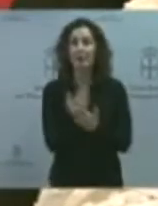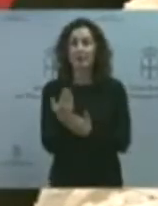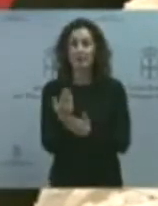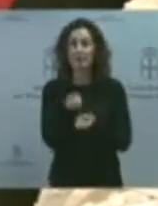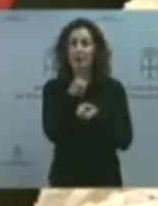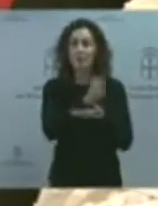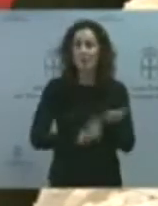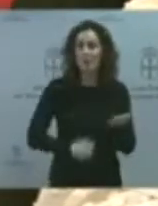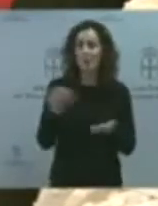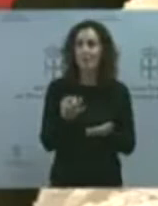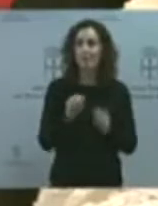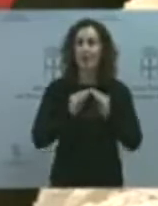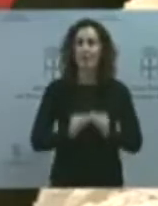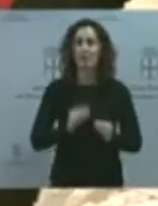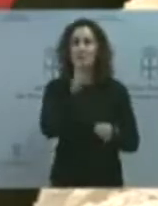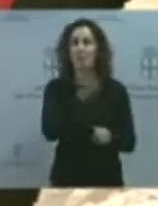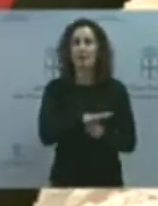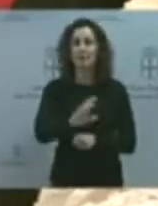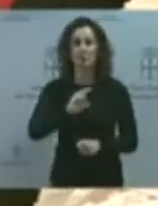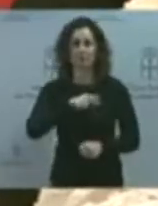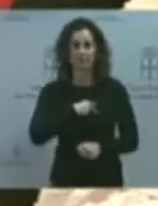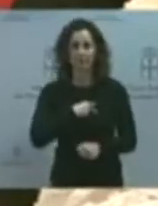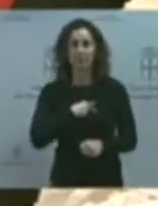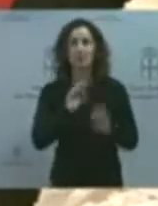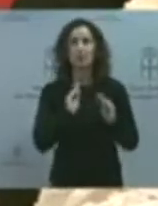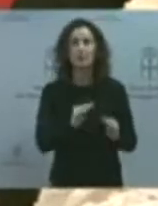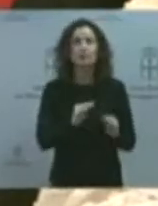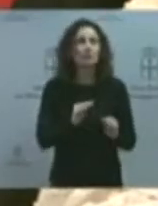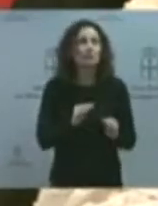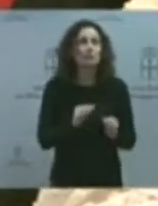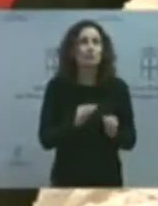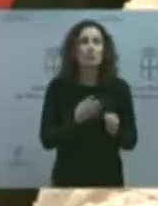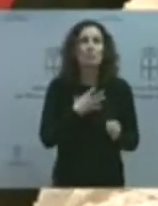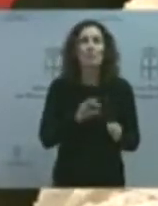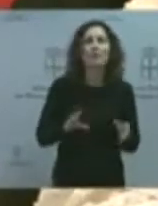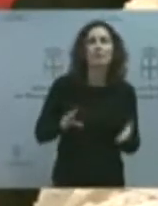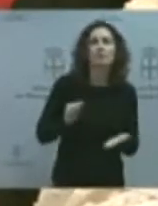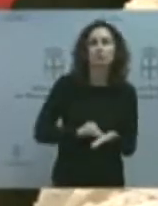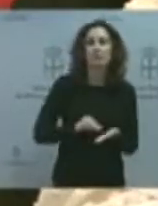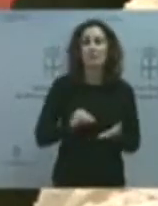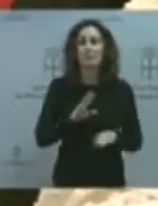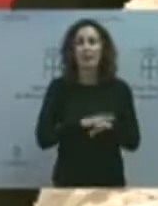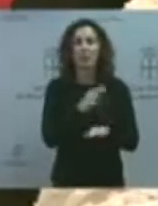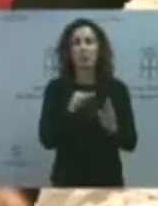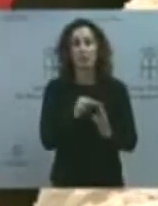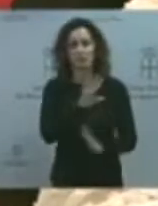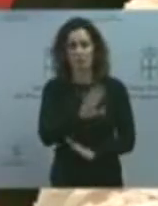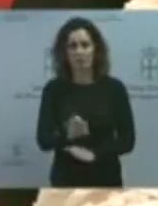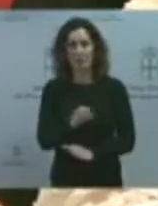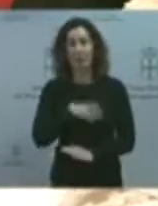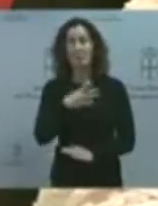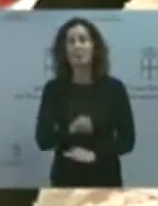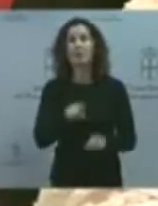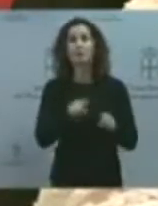explorando las potenciales vías de impugnación de la ampliación de la prórroga del año 2021-2050 y los posibles incumplimientos contractuales. Eso tenía que hacer el Principado de